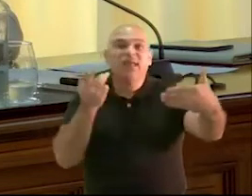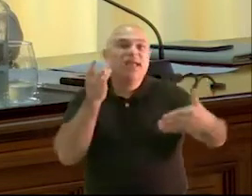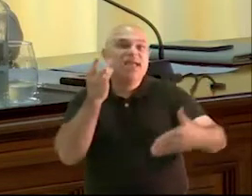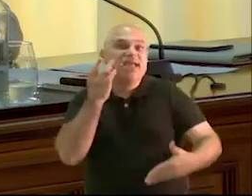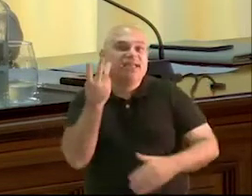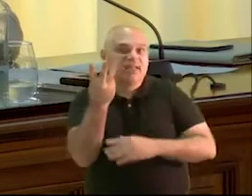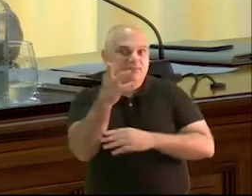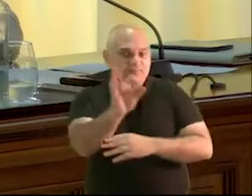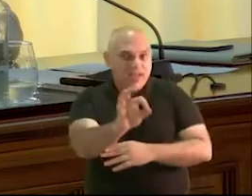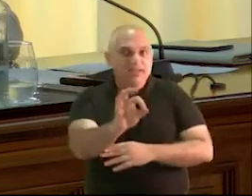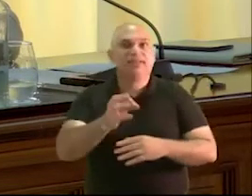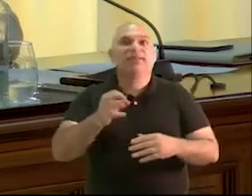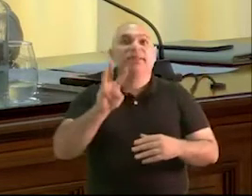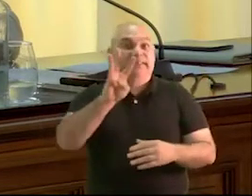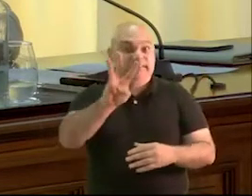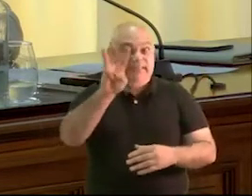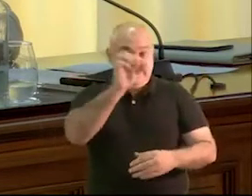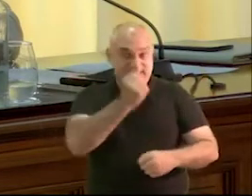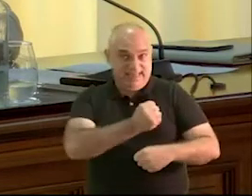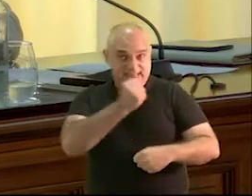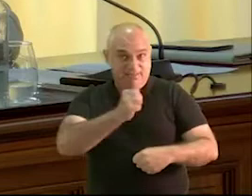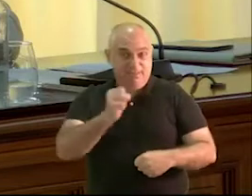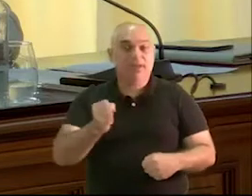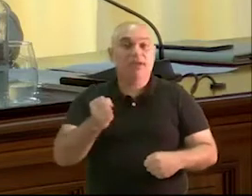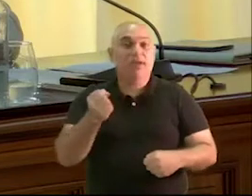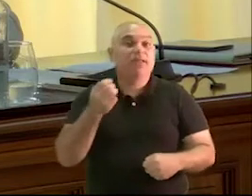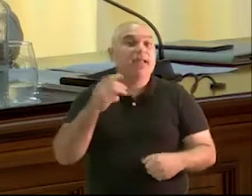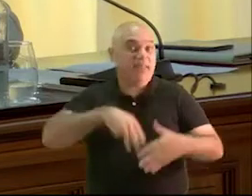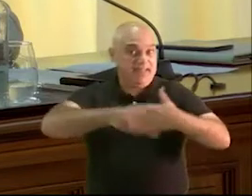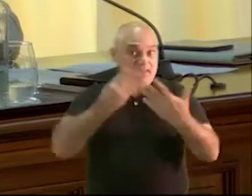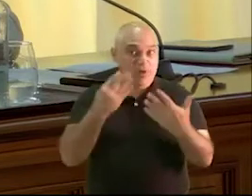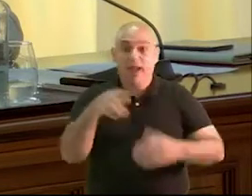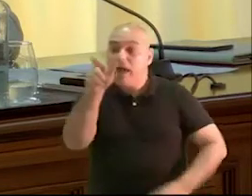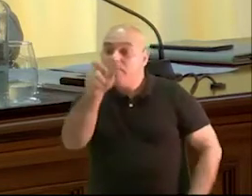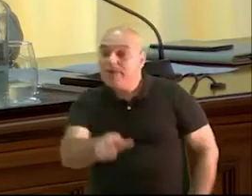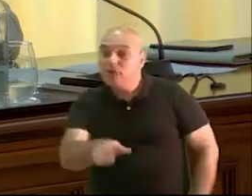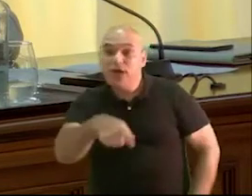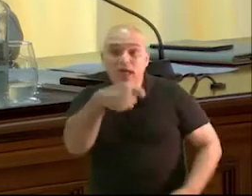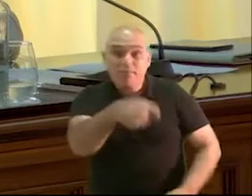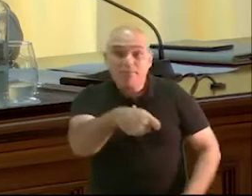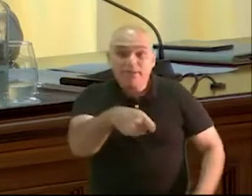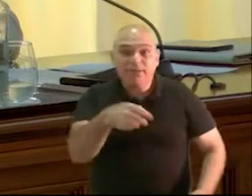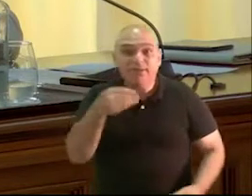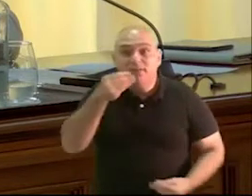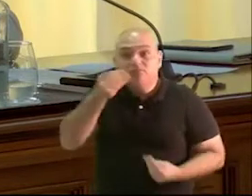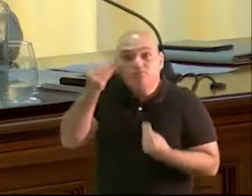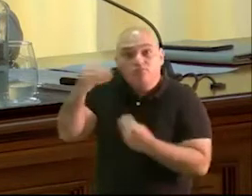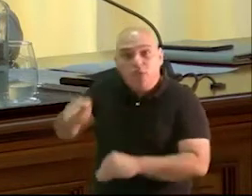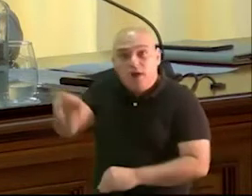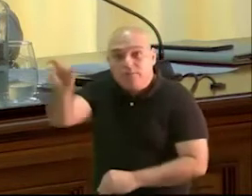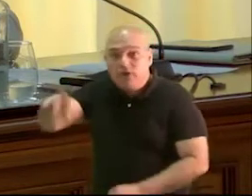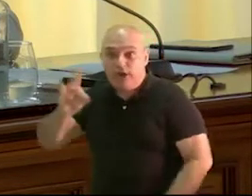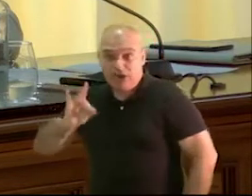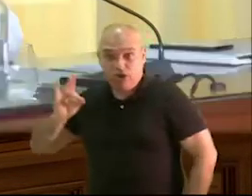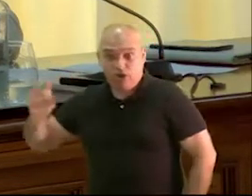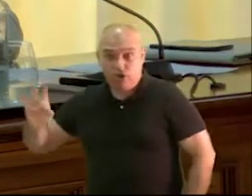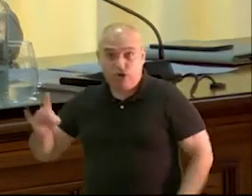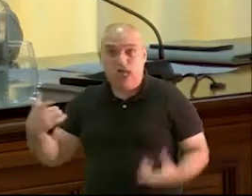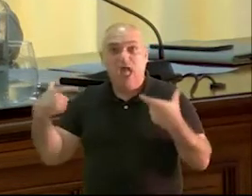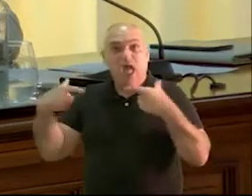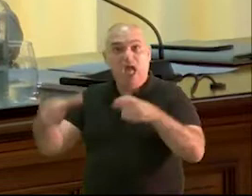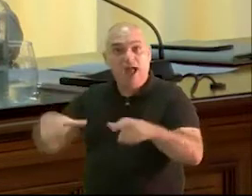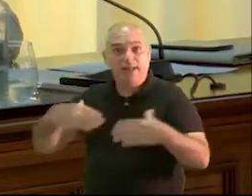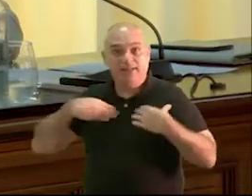2019 la señora presidenta del licenciado cabildo de Lanzarote delega en el consejero, don Juan Manuel Ceosa Rodríguez, el área de sanidad y